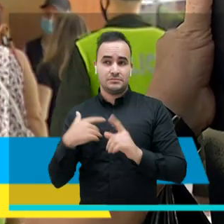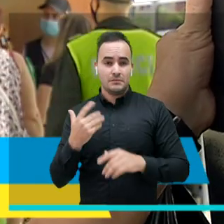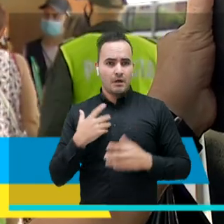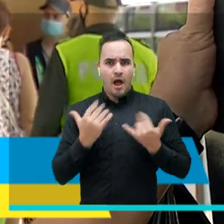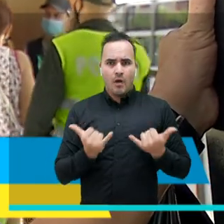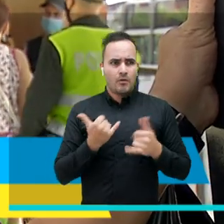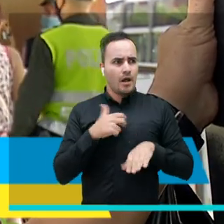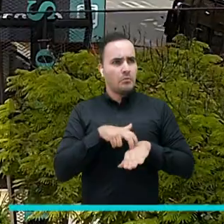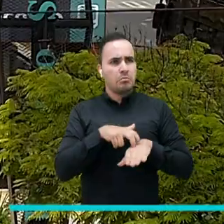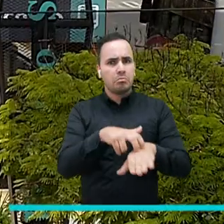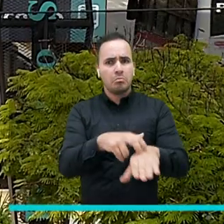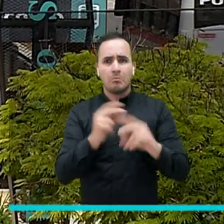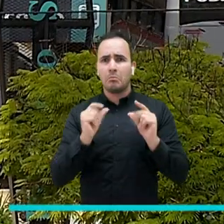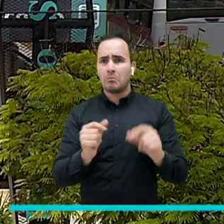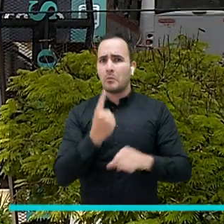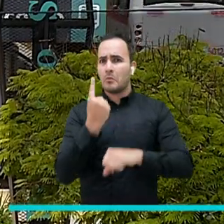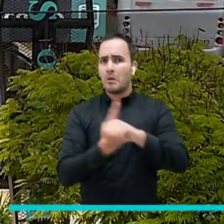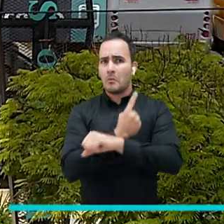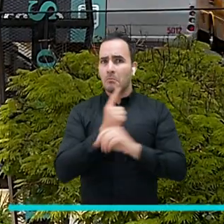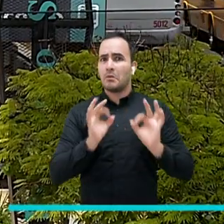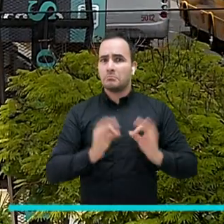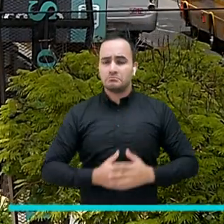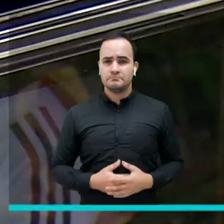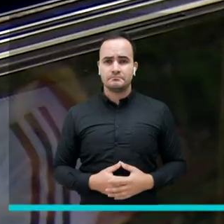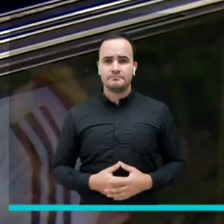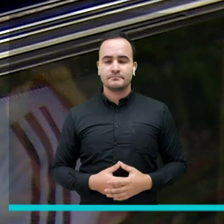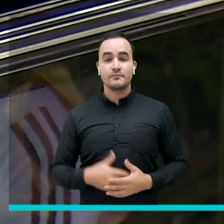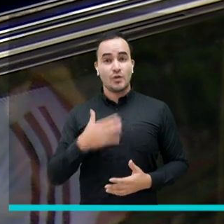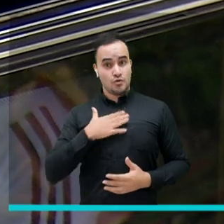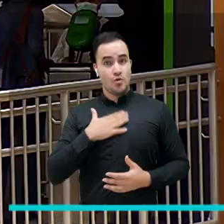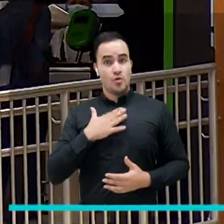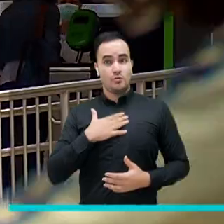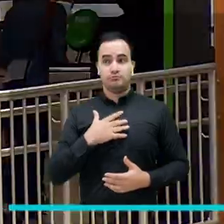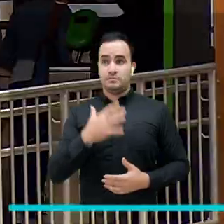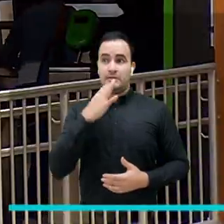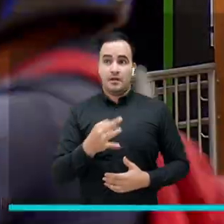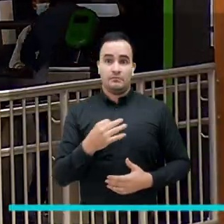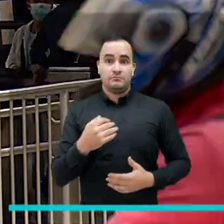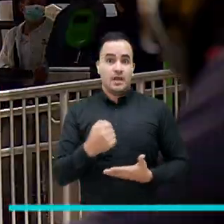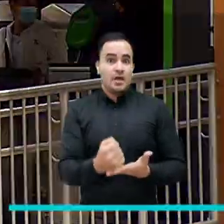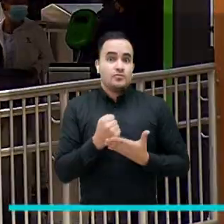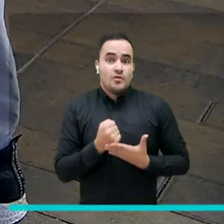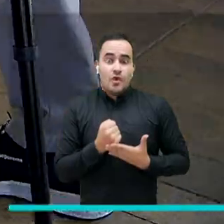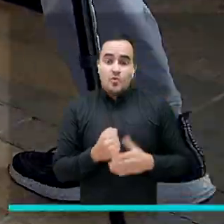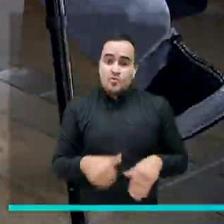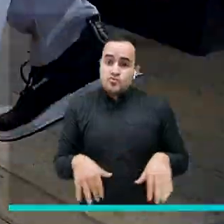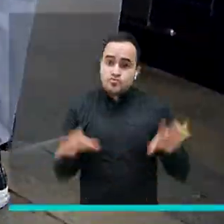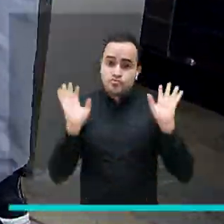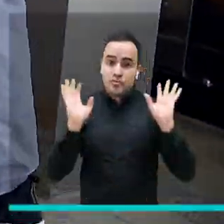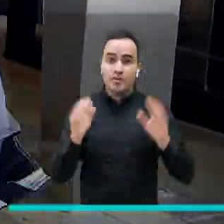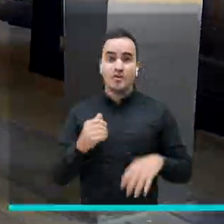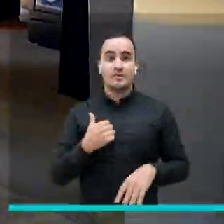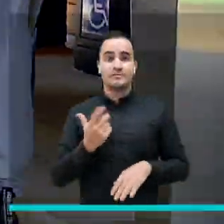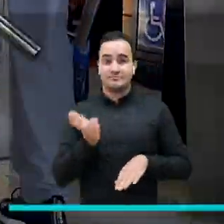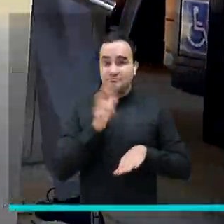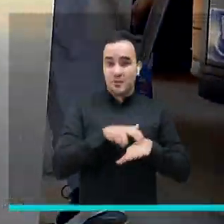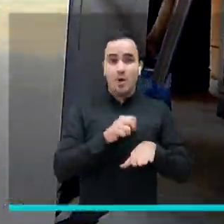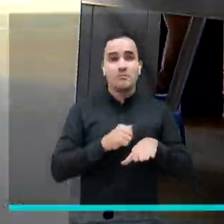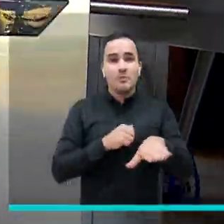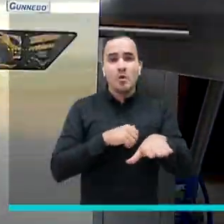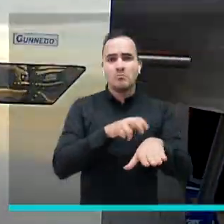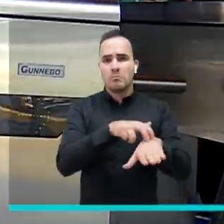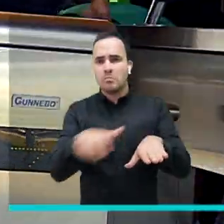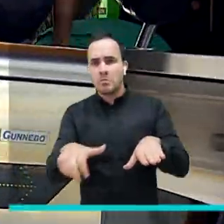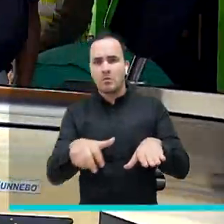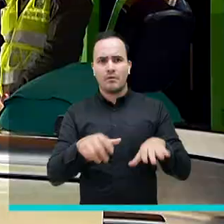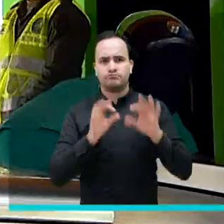ya vamos por ahí una hora. En el estado que estoy me sirve mucho porque al montarme ahí o a